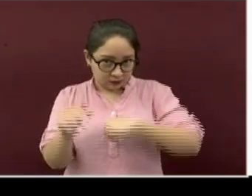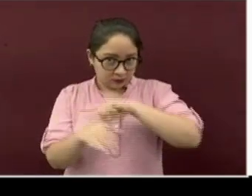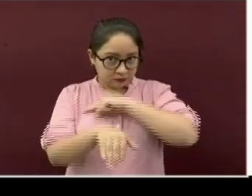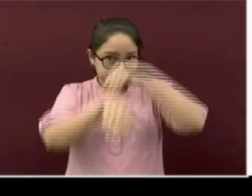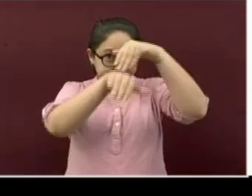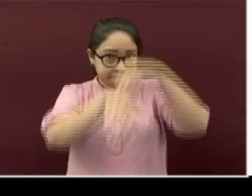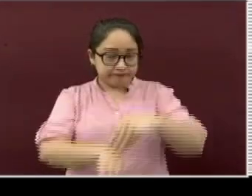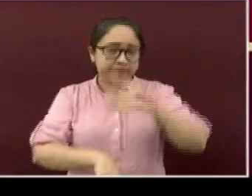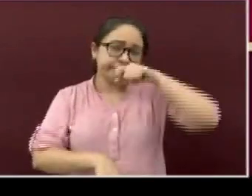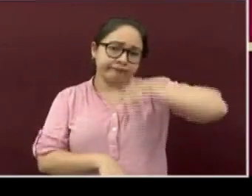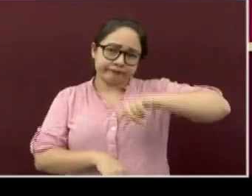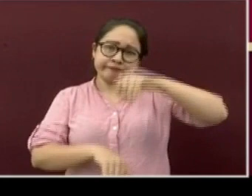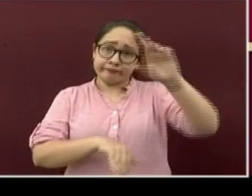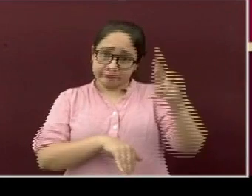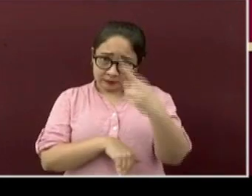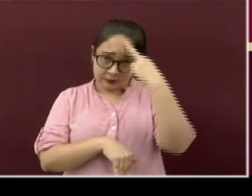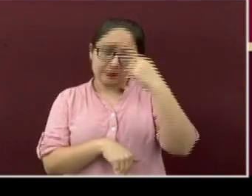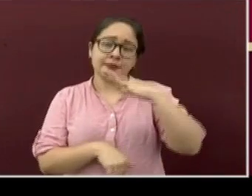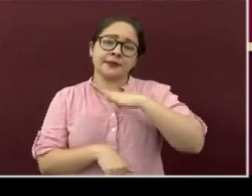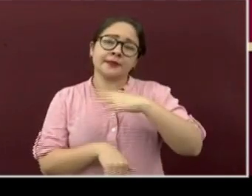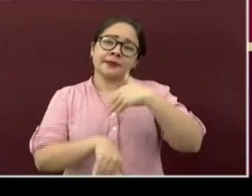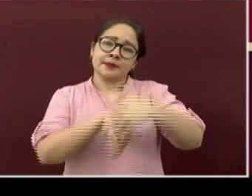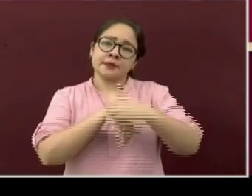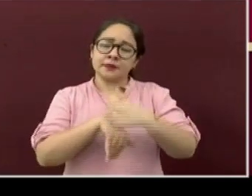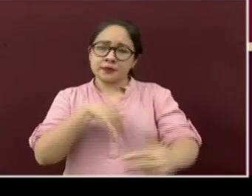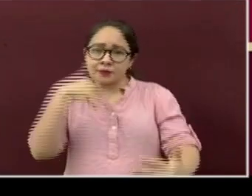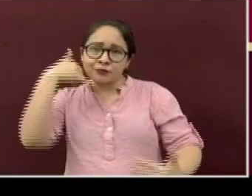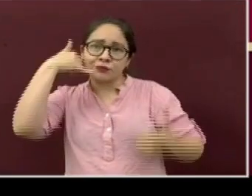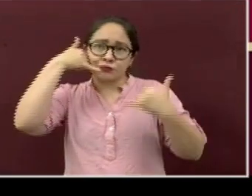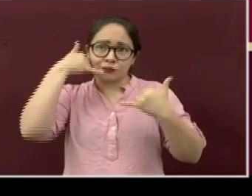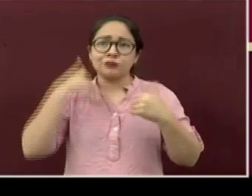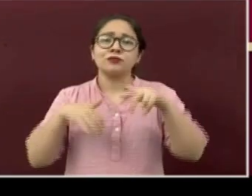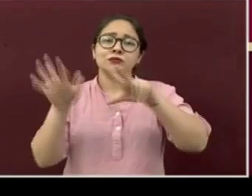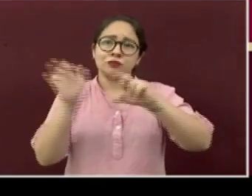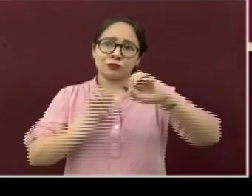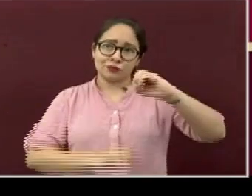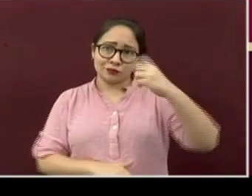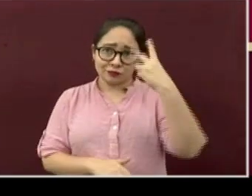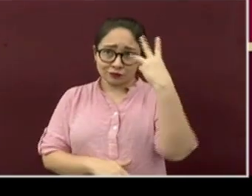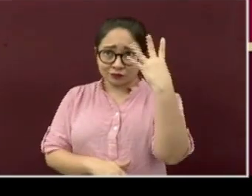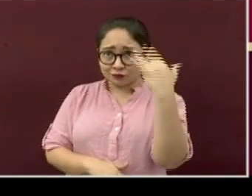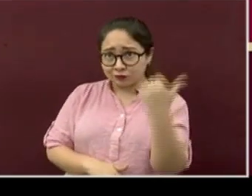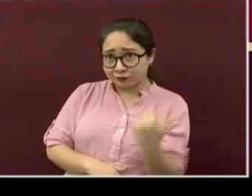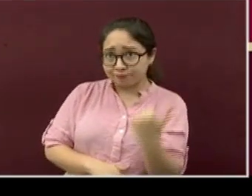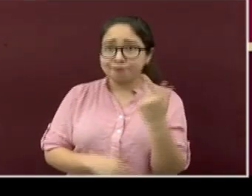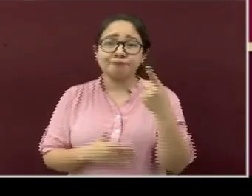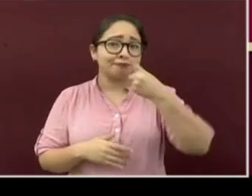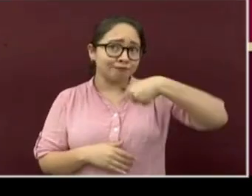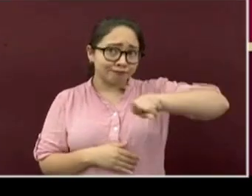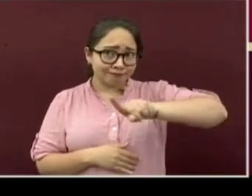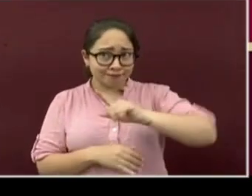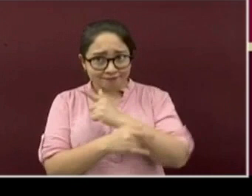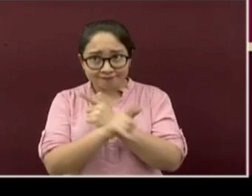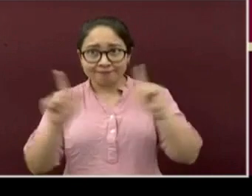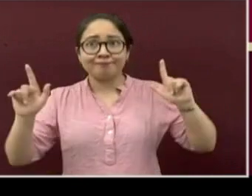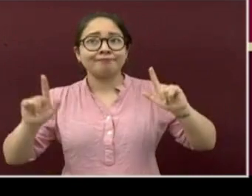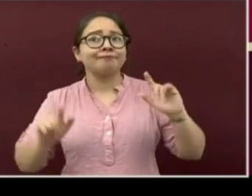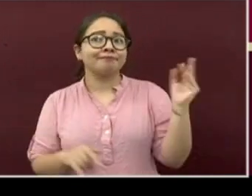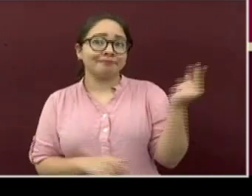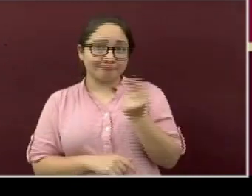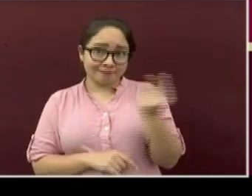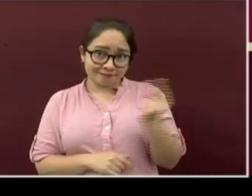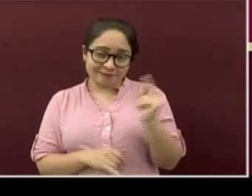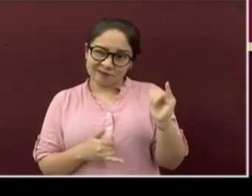También recuerden que tienen el número 800-0123456 para que llamen en